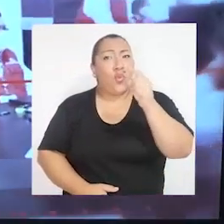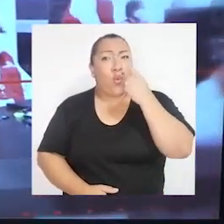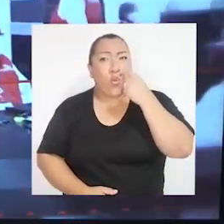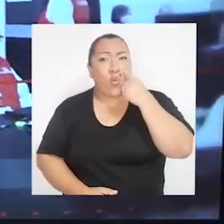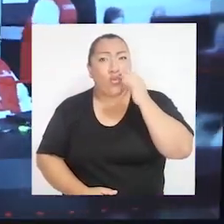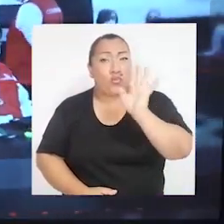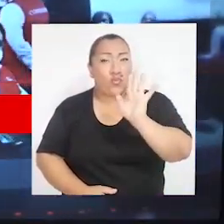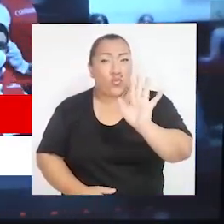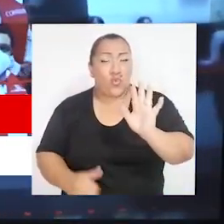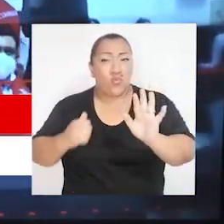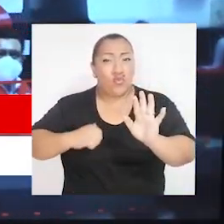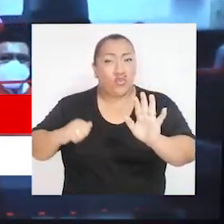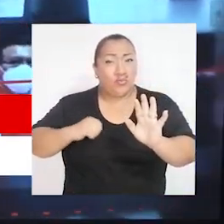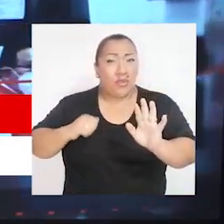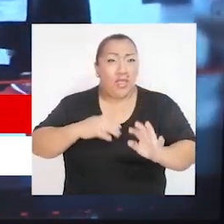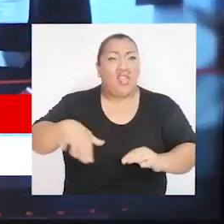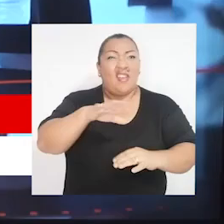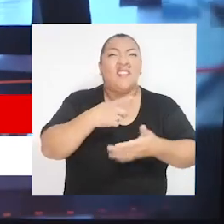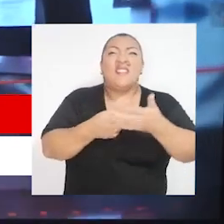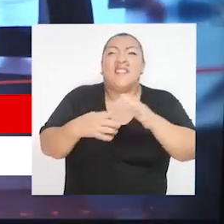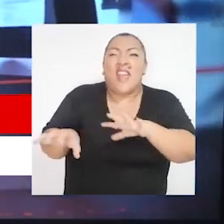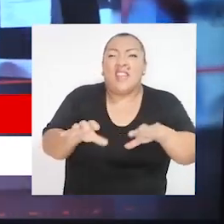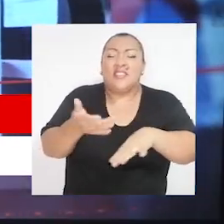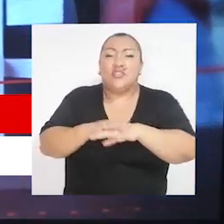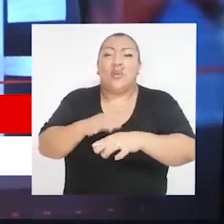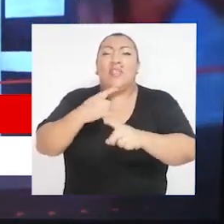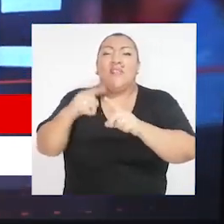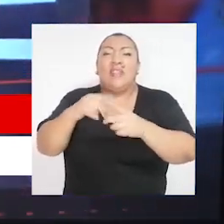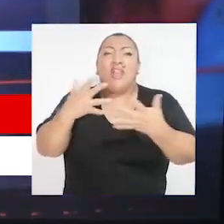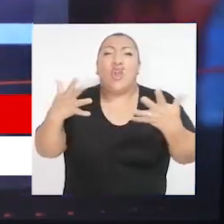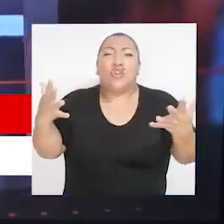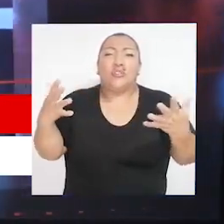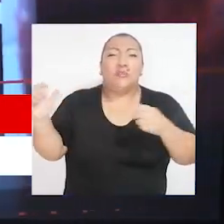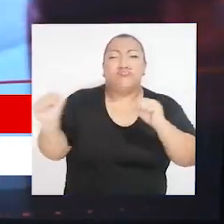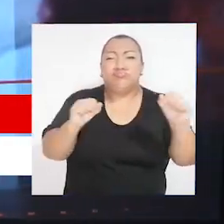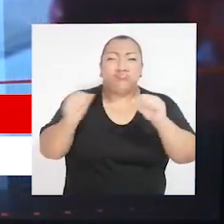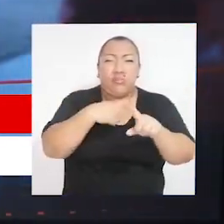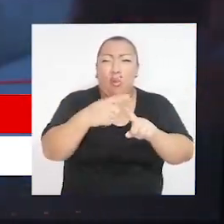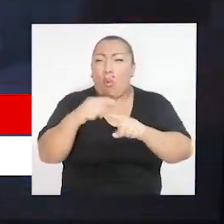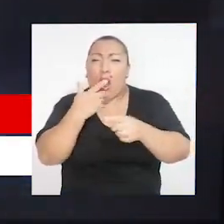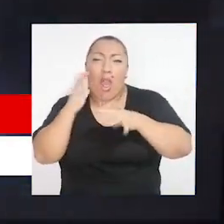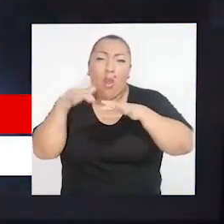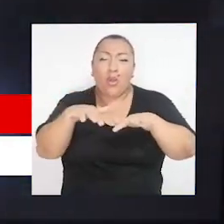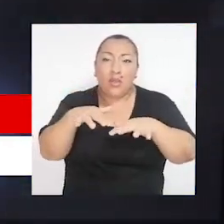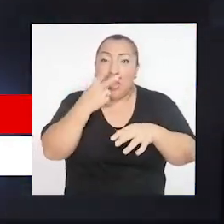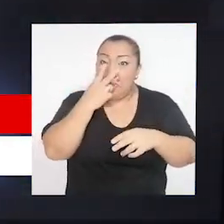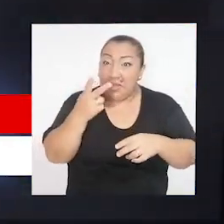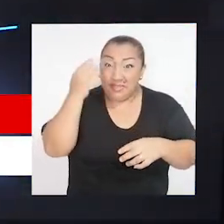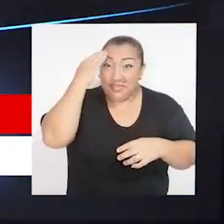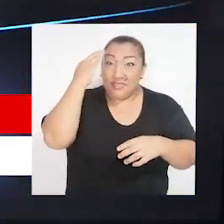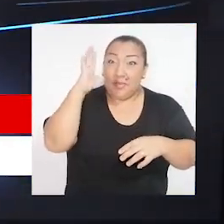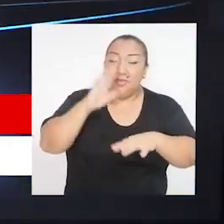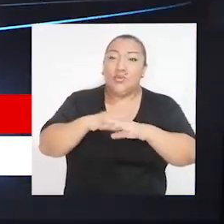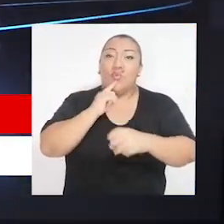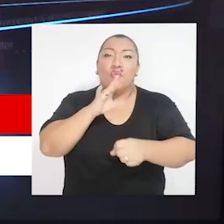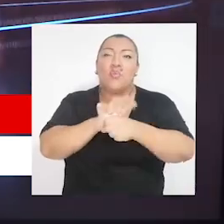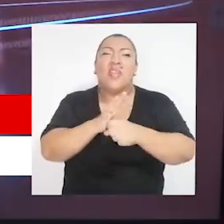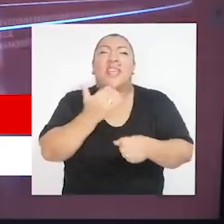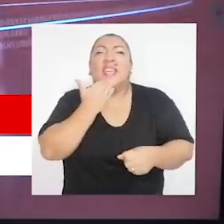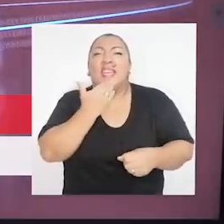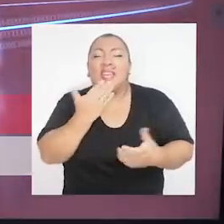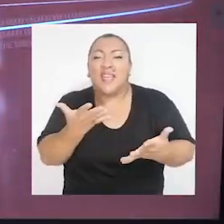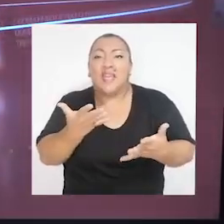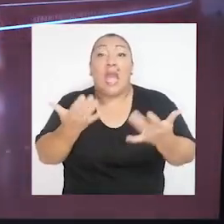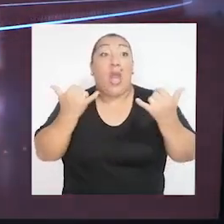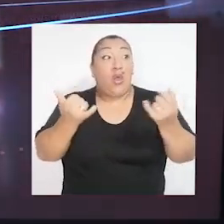¿Conoce si su municipio cuenta con un plan que prevenga y reduzca los riesgos de desastres en su localidad? Para darnos a conocer qué entidades cumplen con